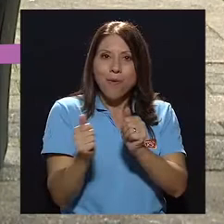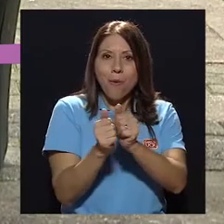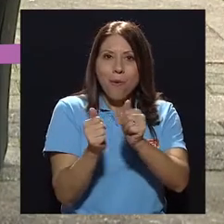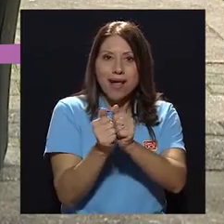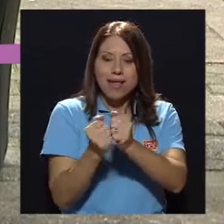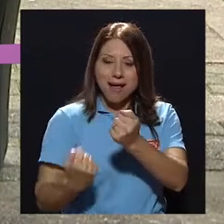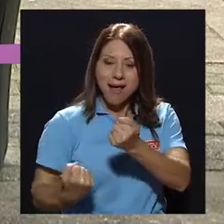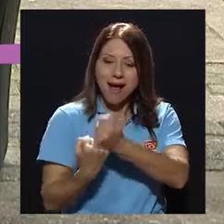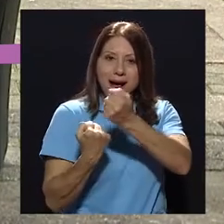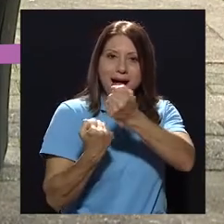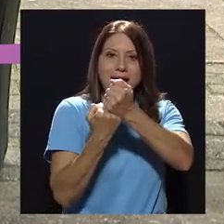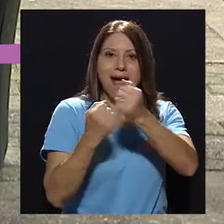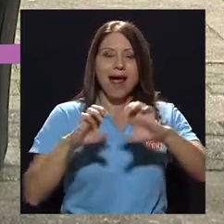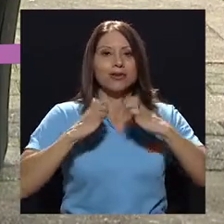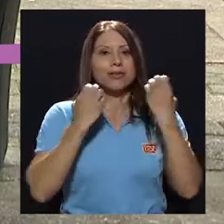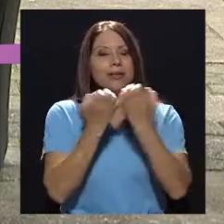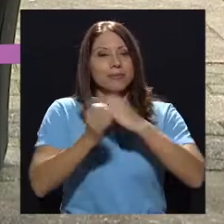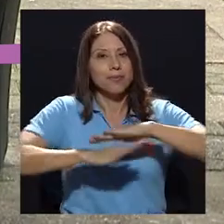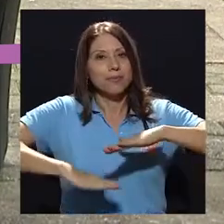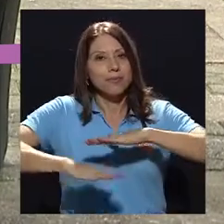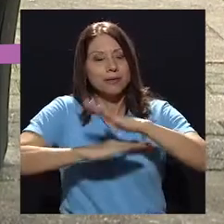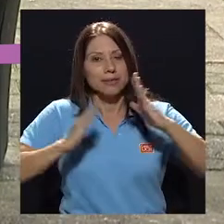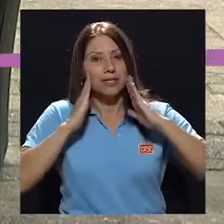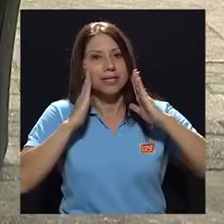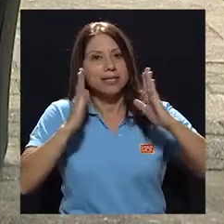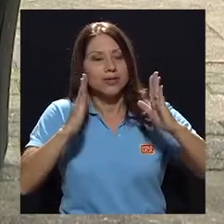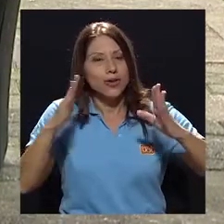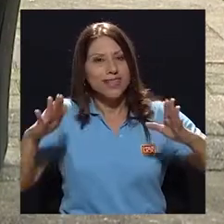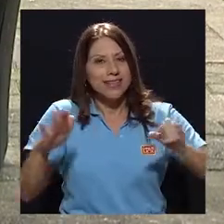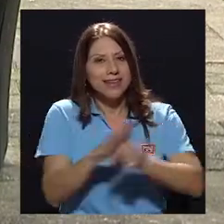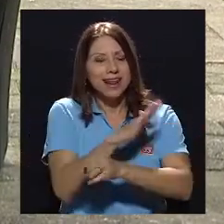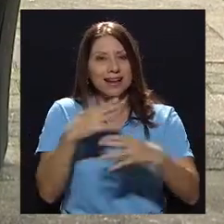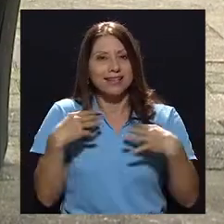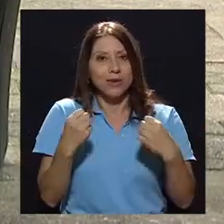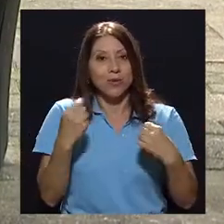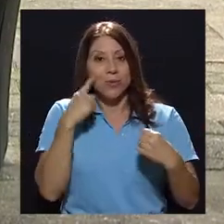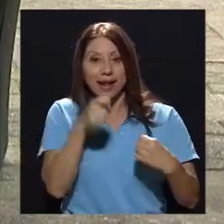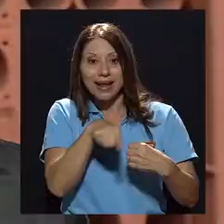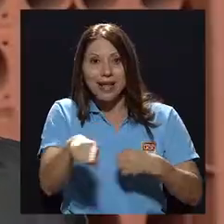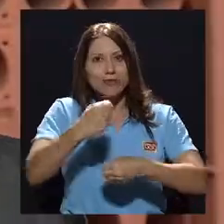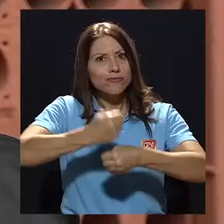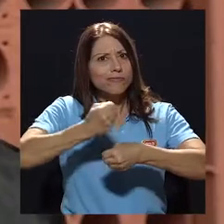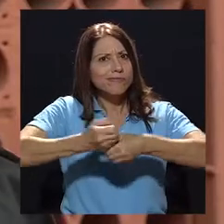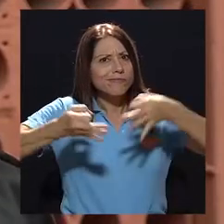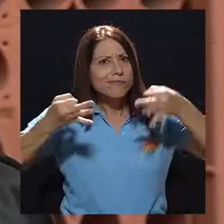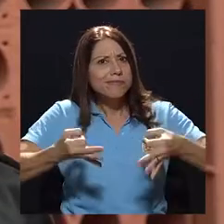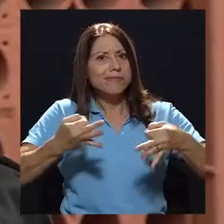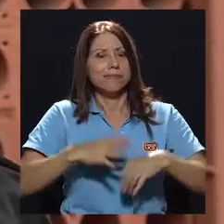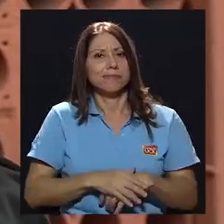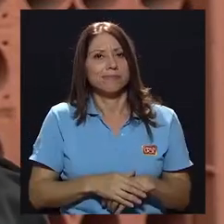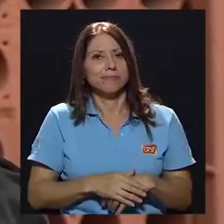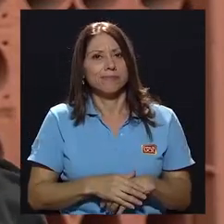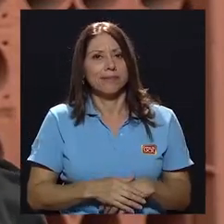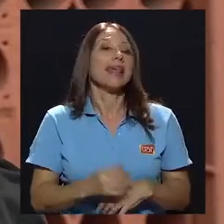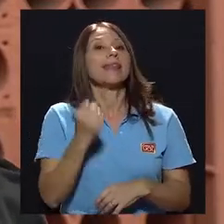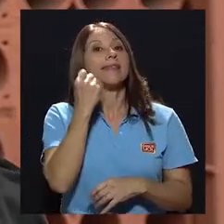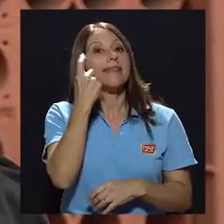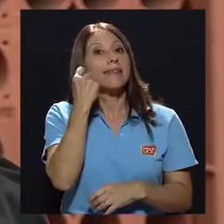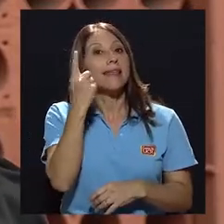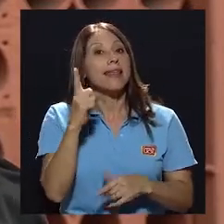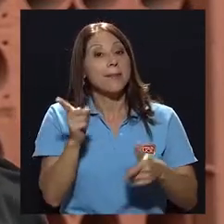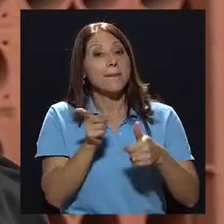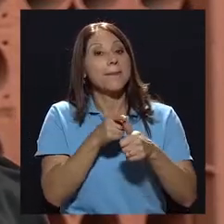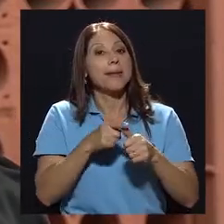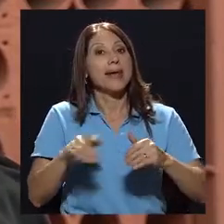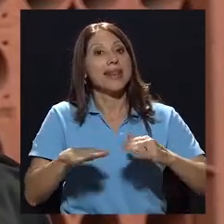apoyar a los equipos básicos de atención integral de salud para que puedan cumplir bien su función. Entonces, lo que tiene que quedar claro es que el